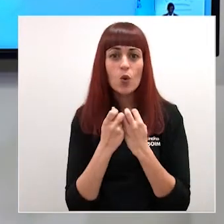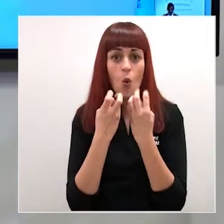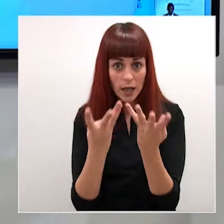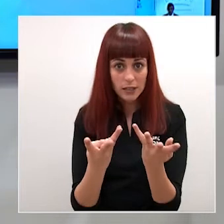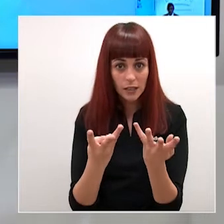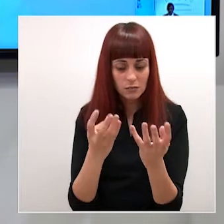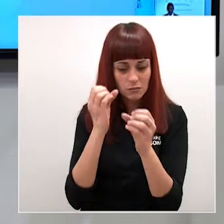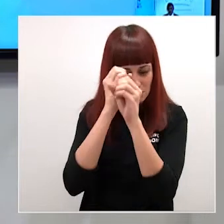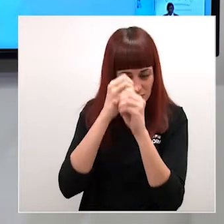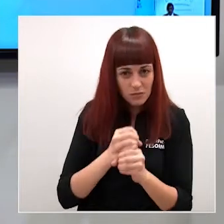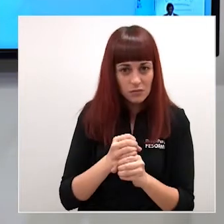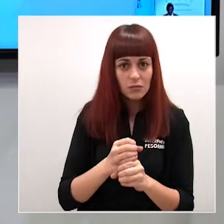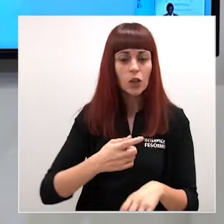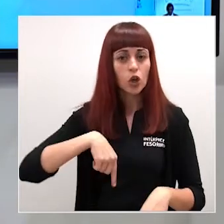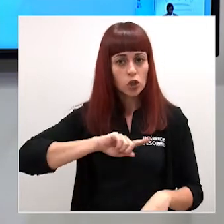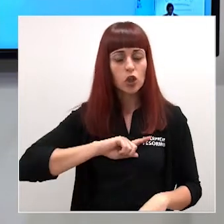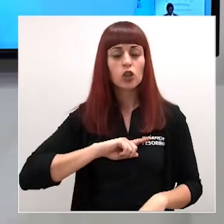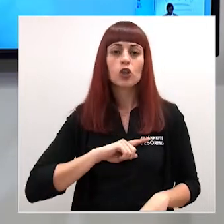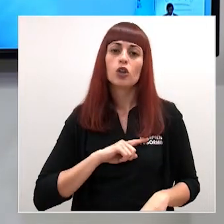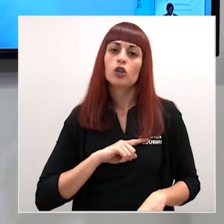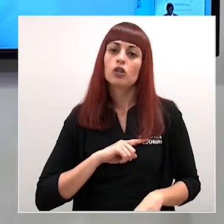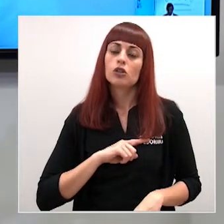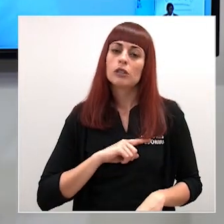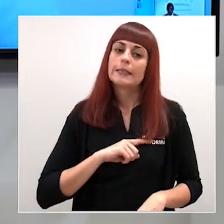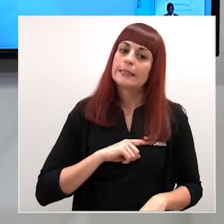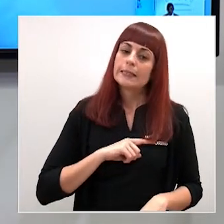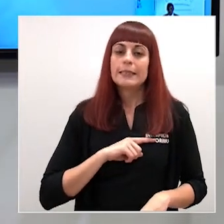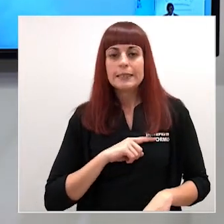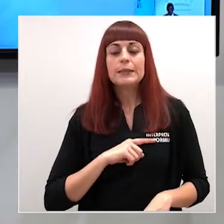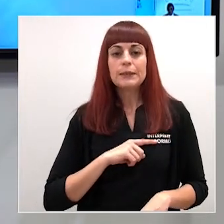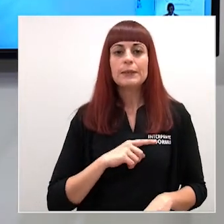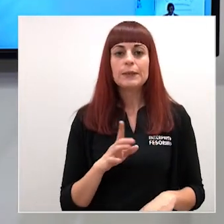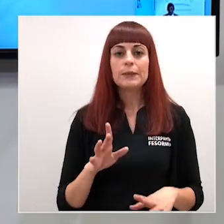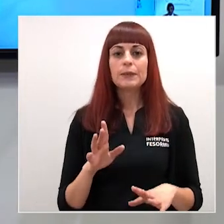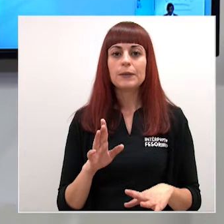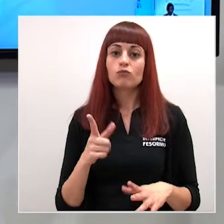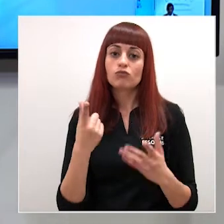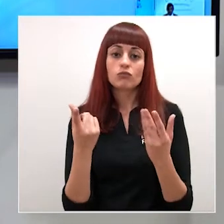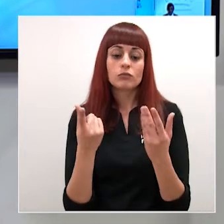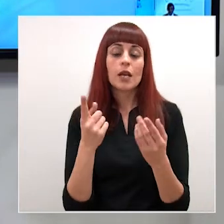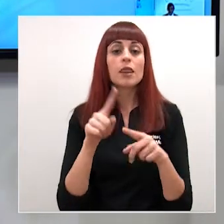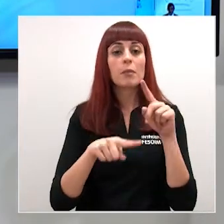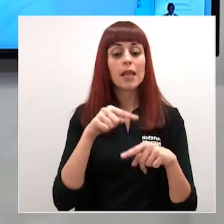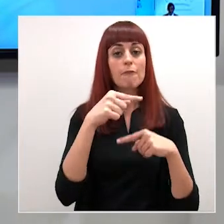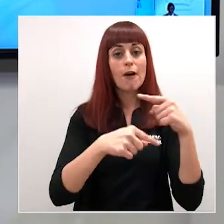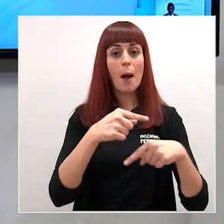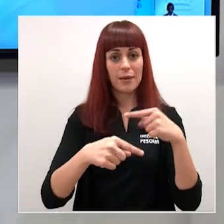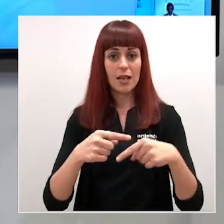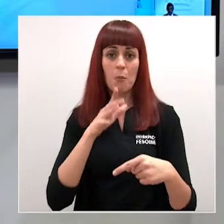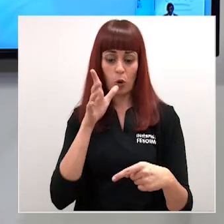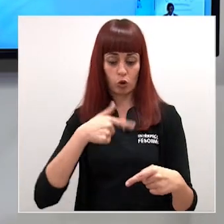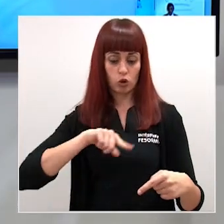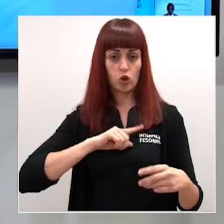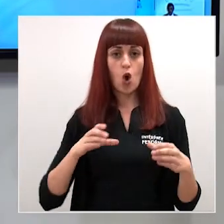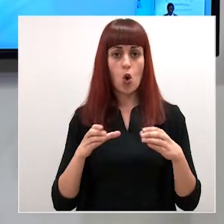nos toca una serie de número un número determinado de familias en base a que somos una